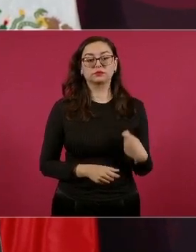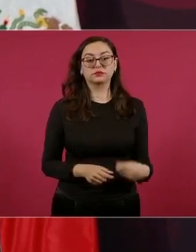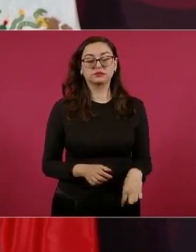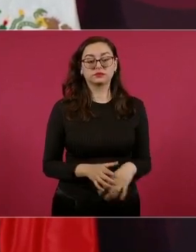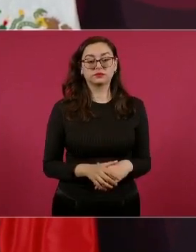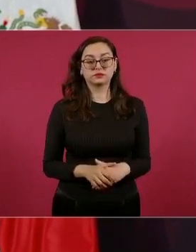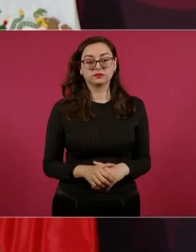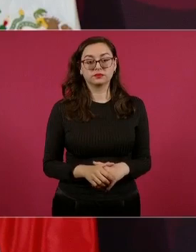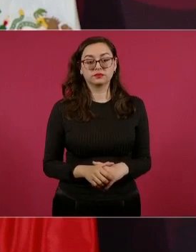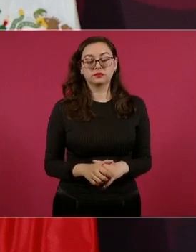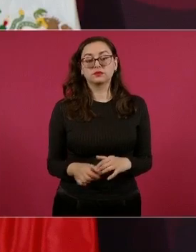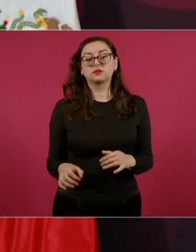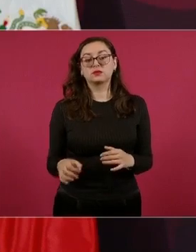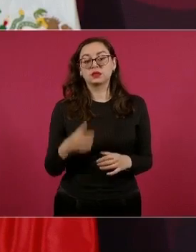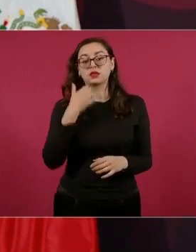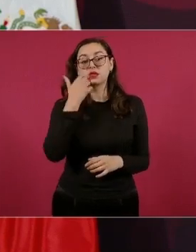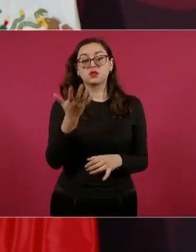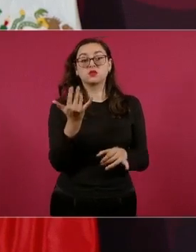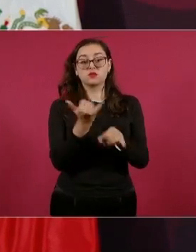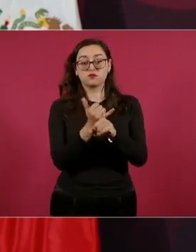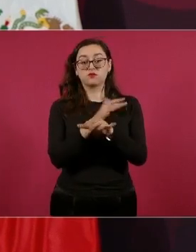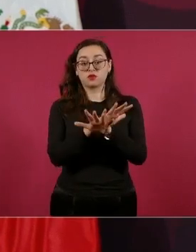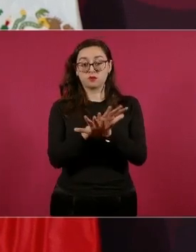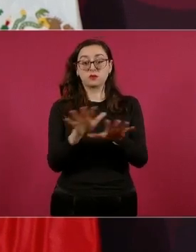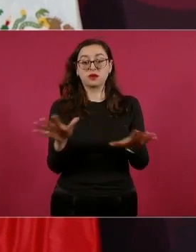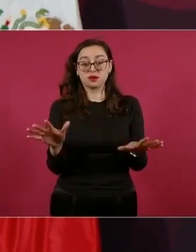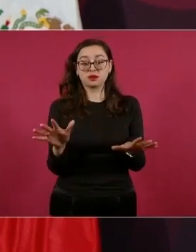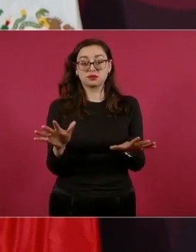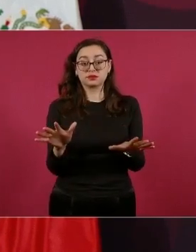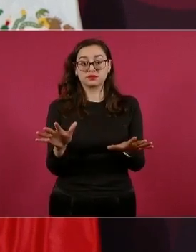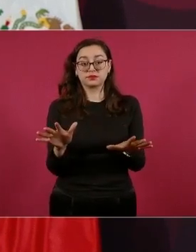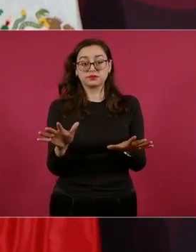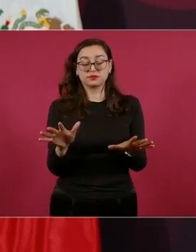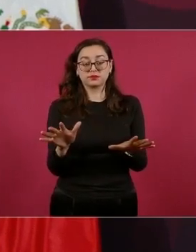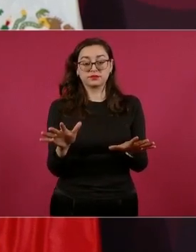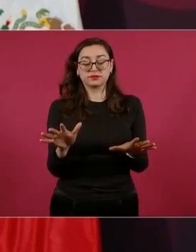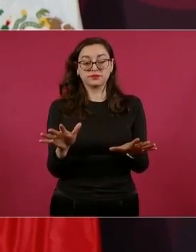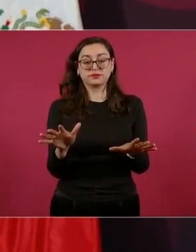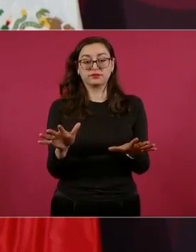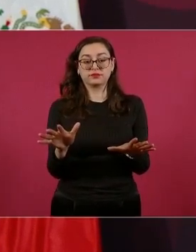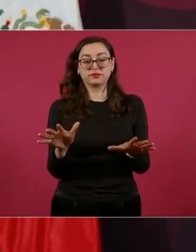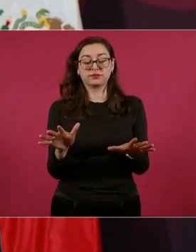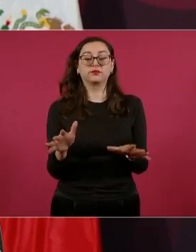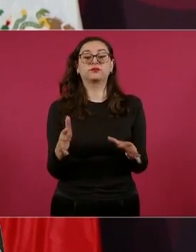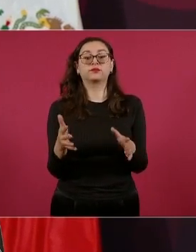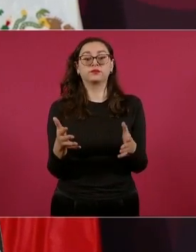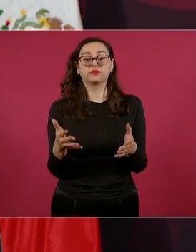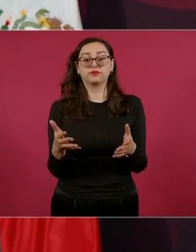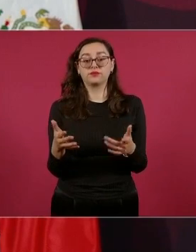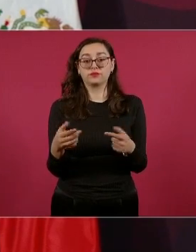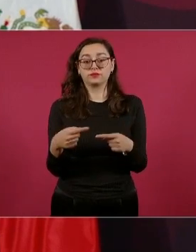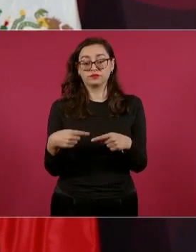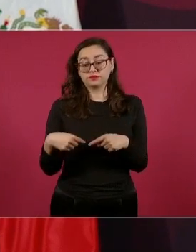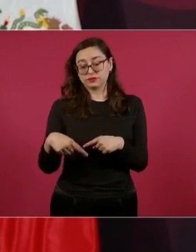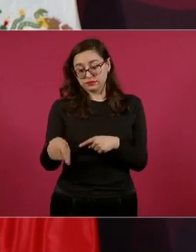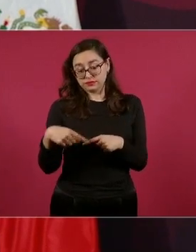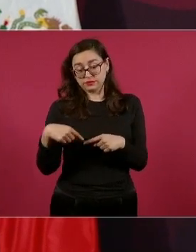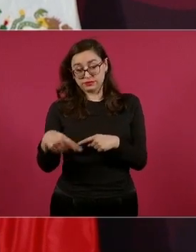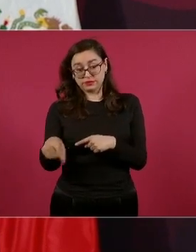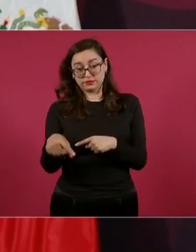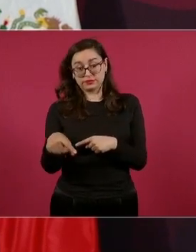informando que ya se pagó el bimestre de